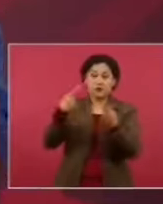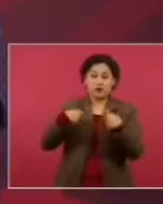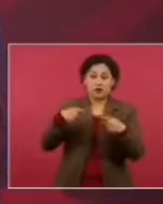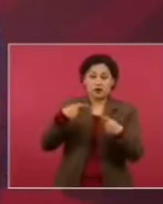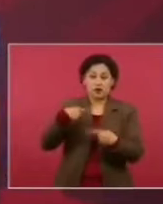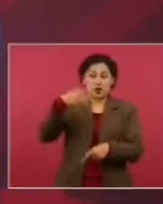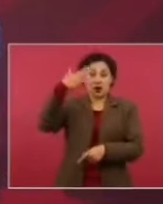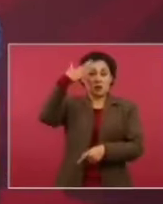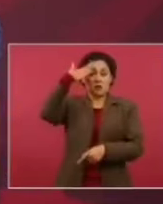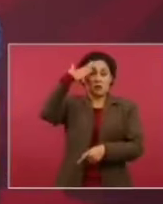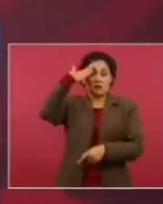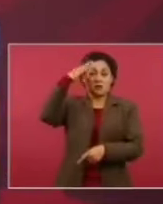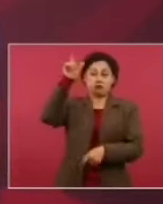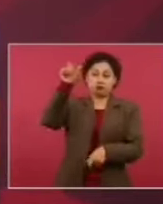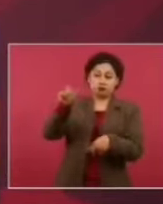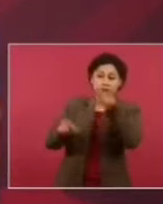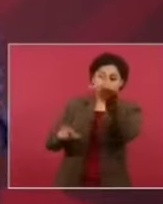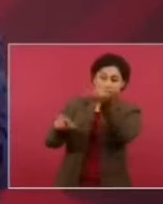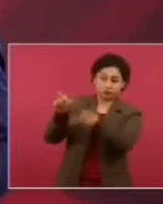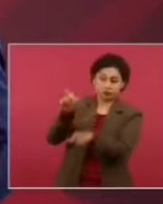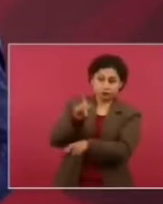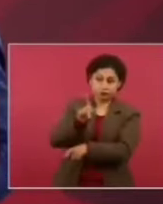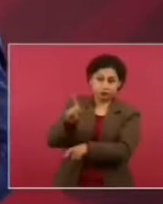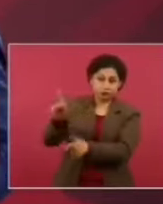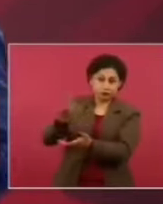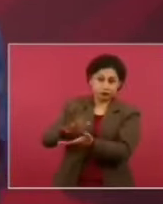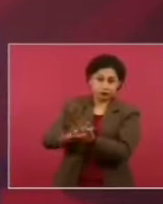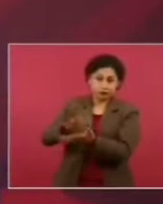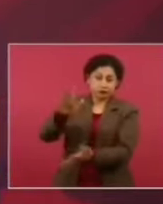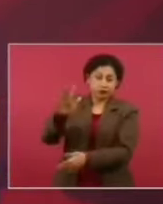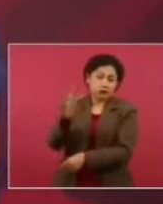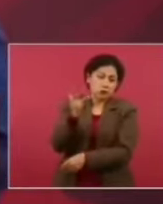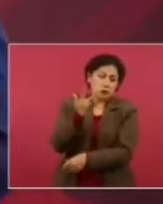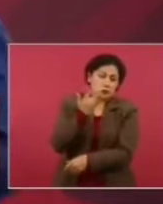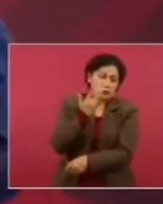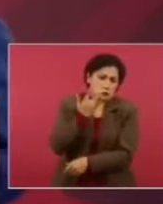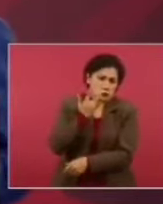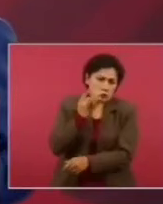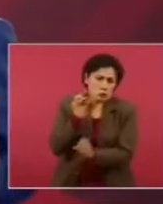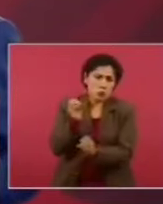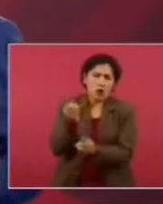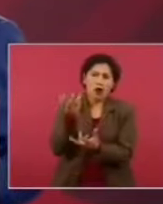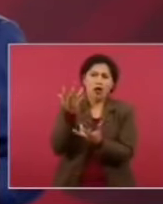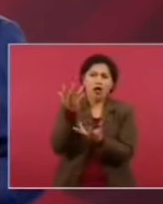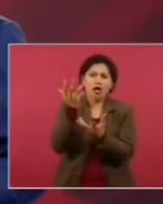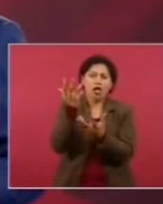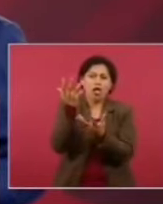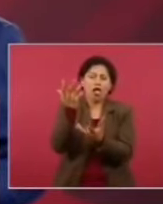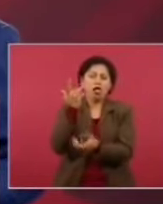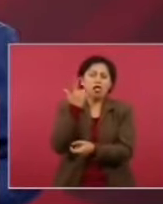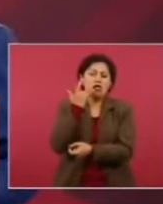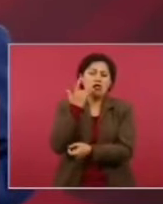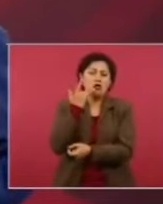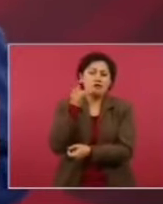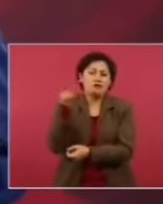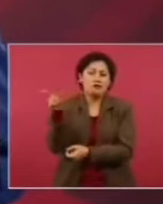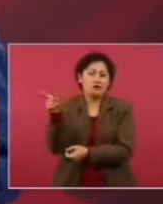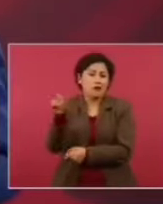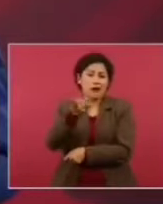o fifís o aspirantes a fifís, o nunca se han vinculado con la gente